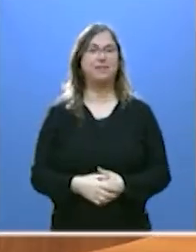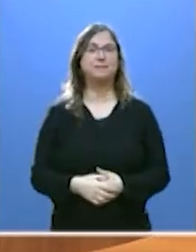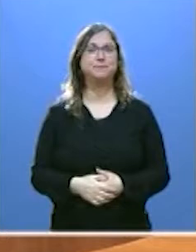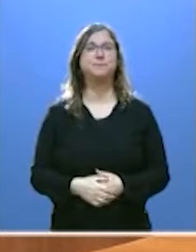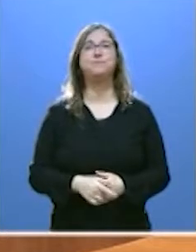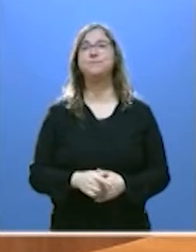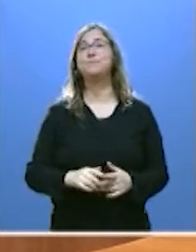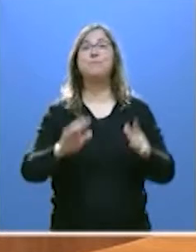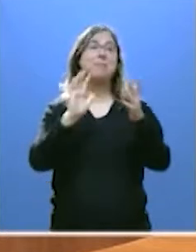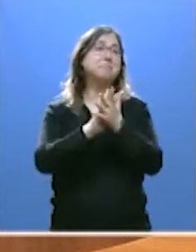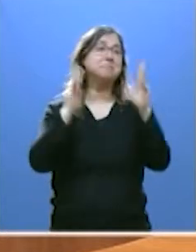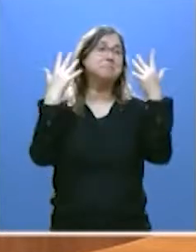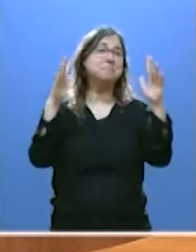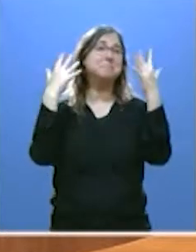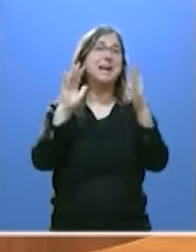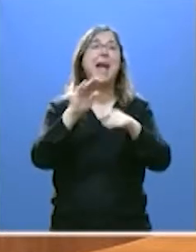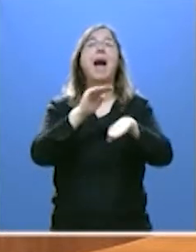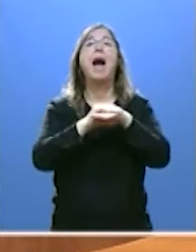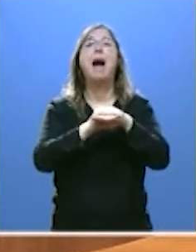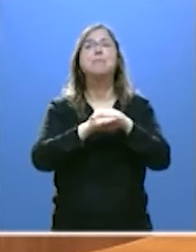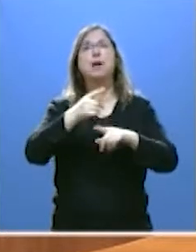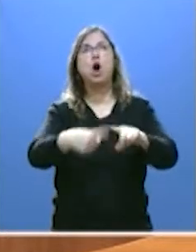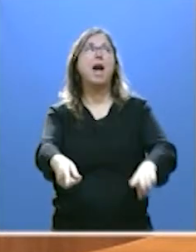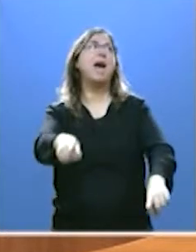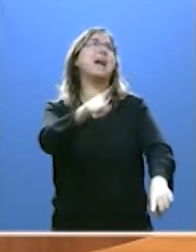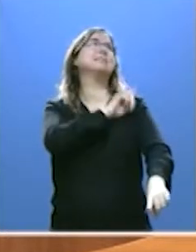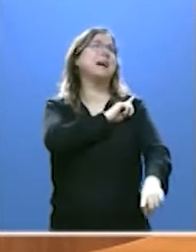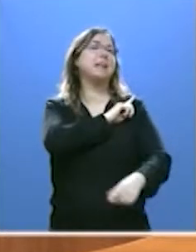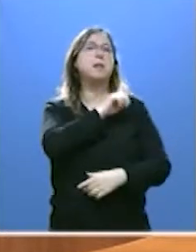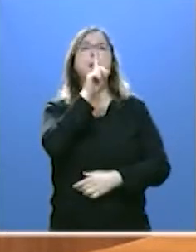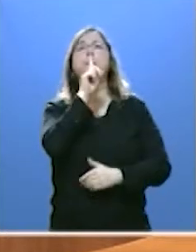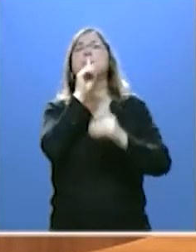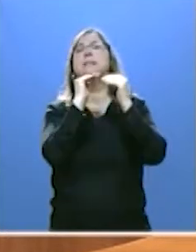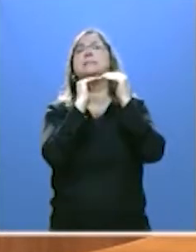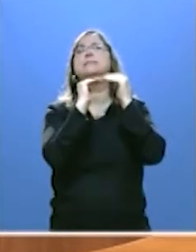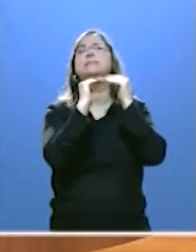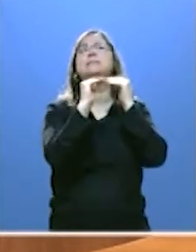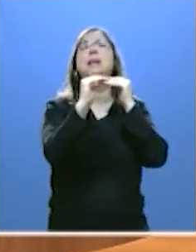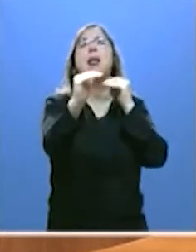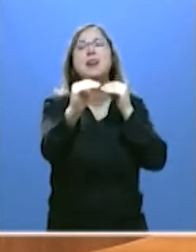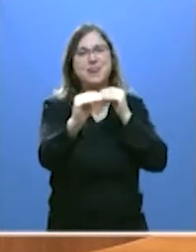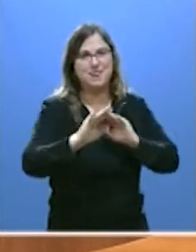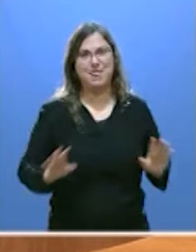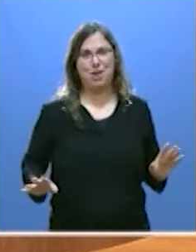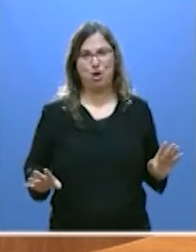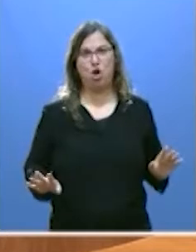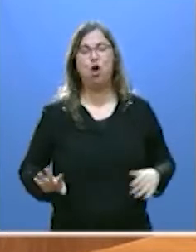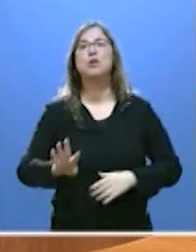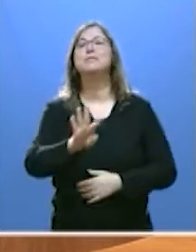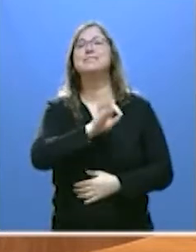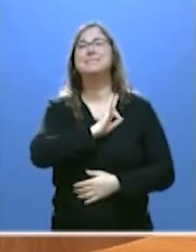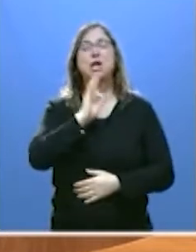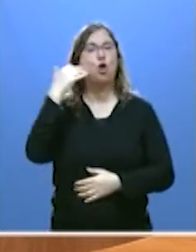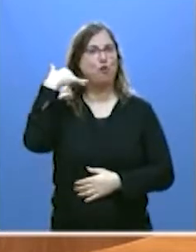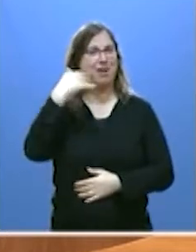nunca aplaude nadie al amigo del oxímoron. Silencio atronador, señor Fernández. Pero hoy seguro